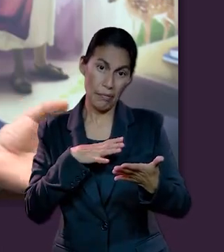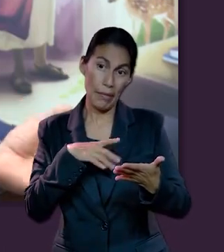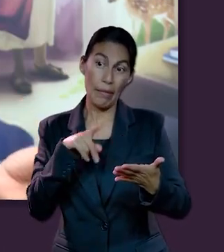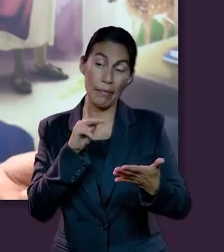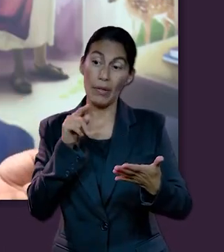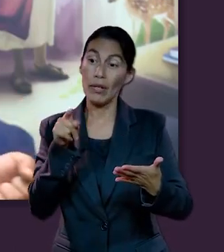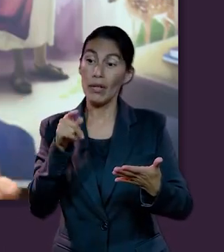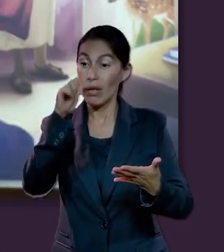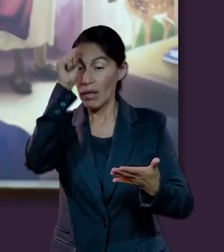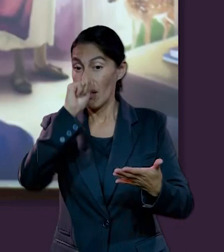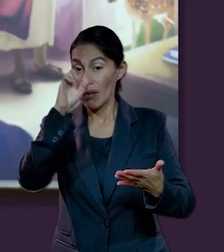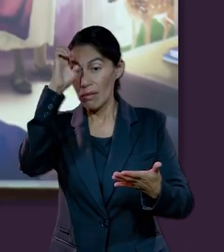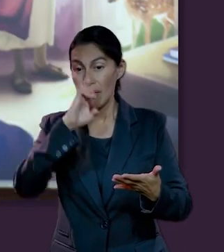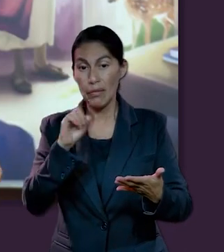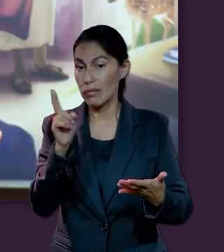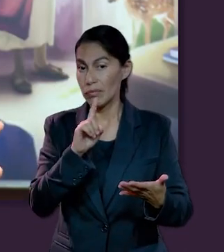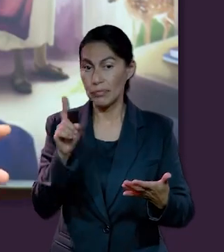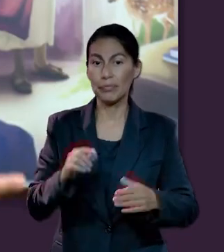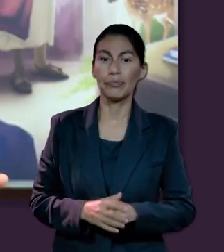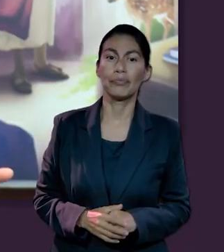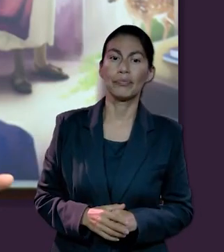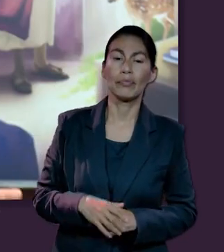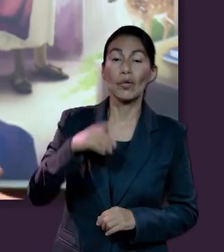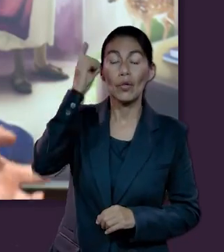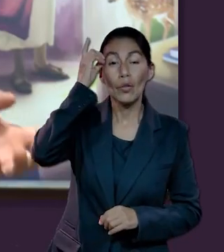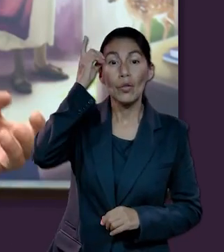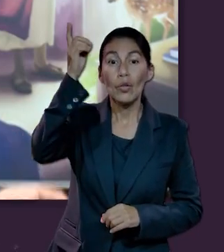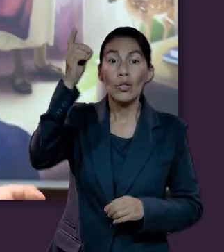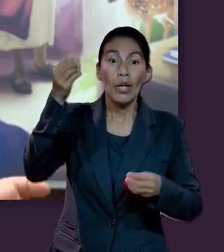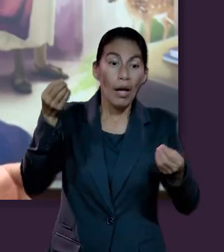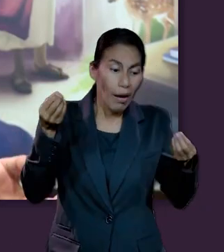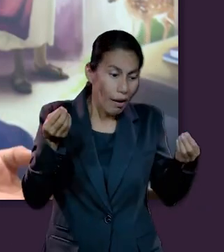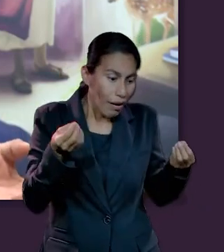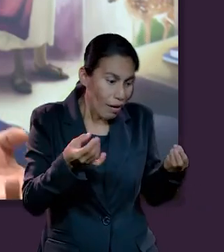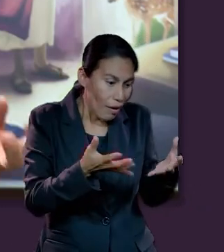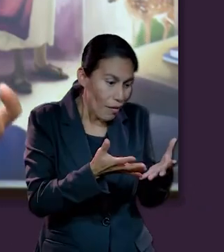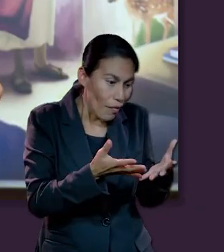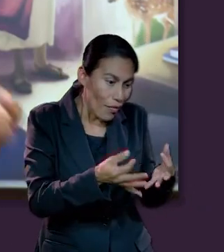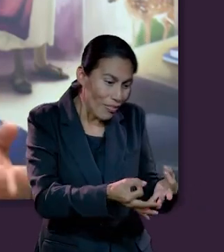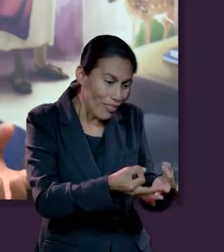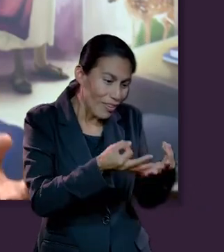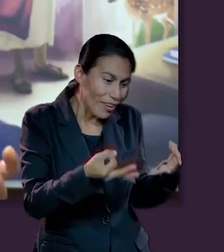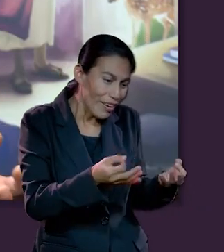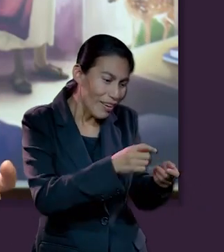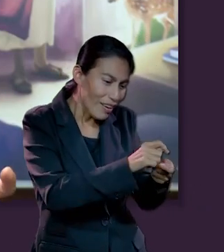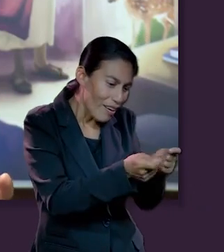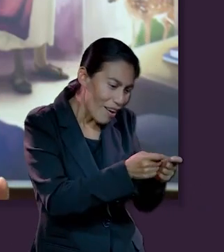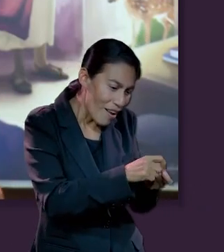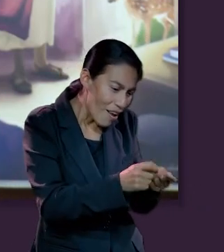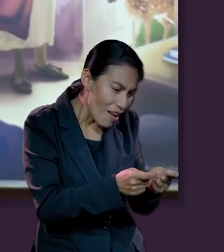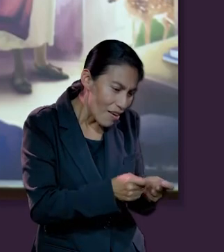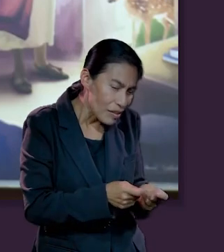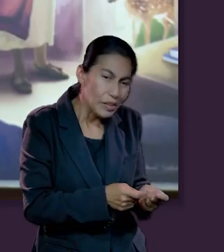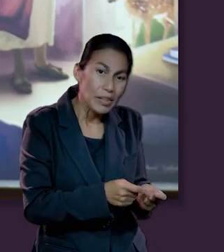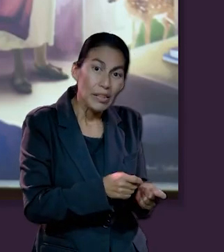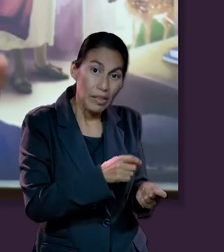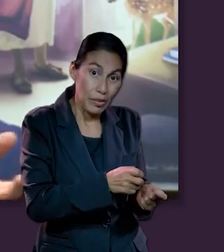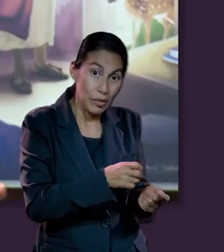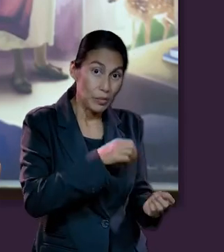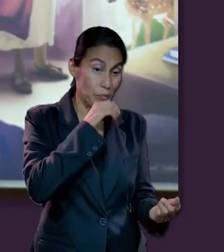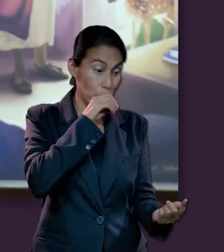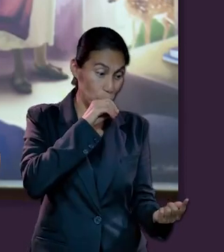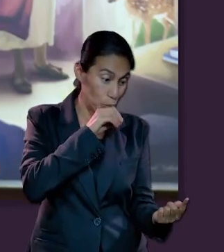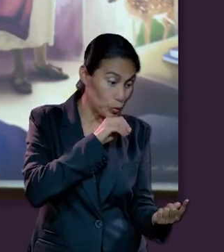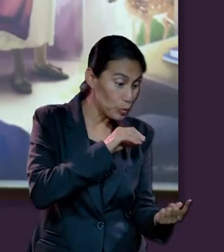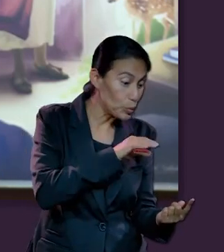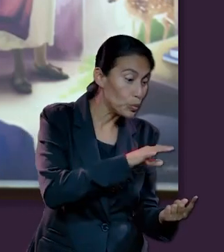es prácticamente el momento en cual Dios los hizo directamente de la tierra y encima